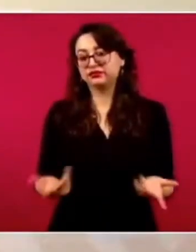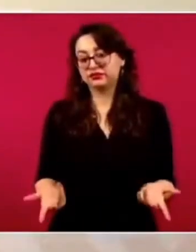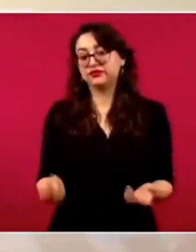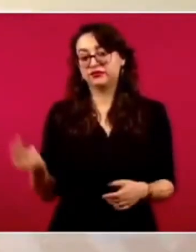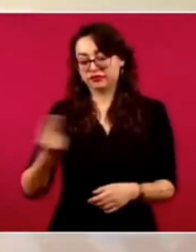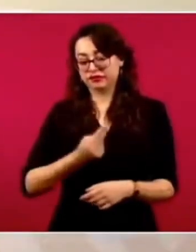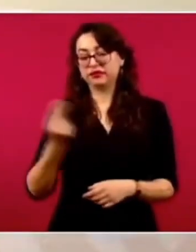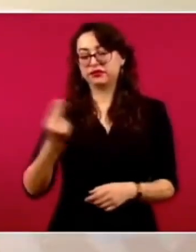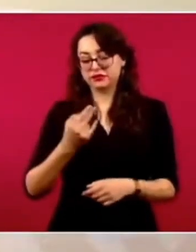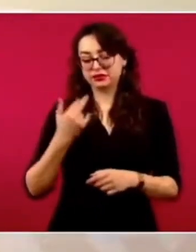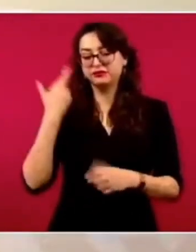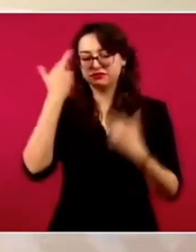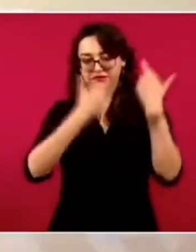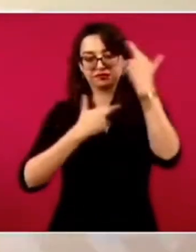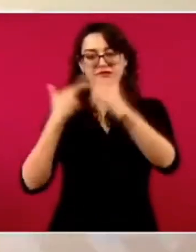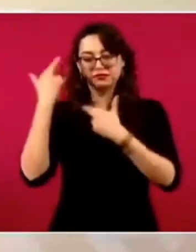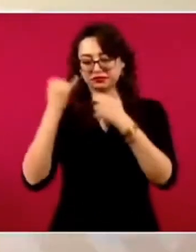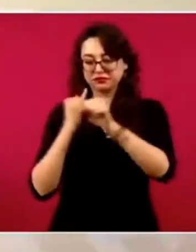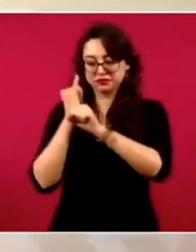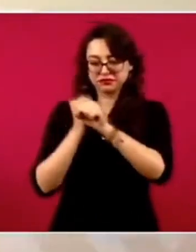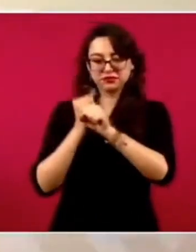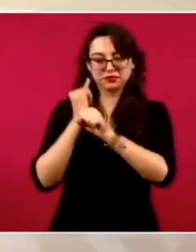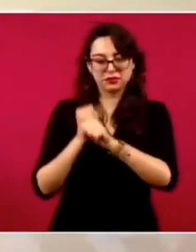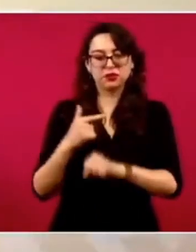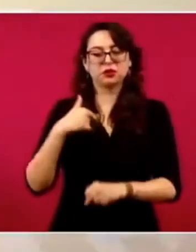al procurador fiscal